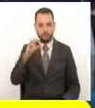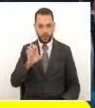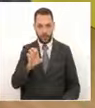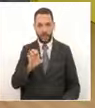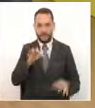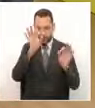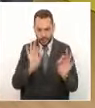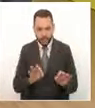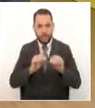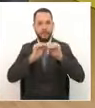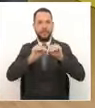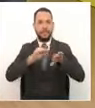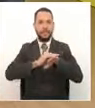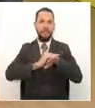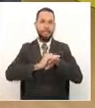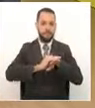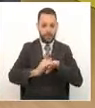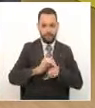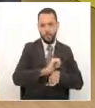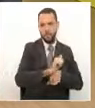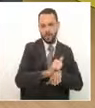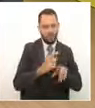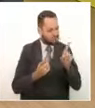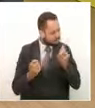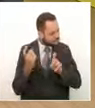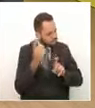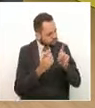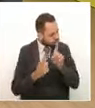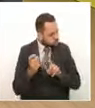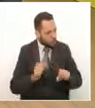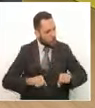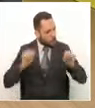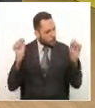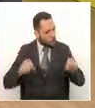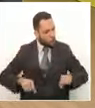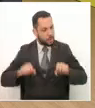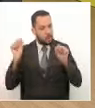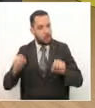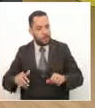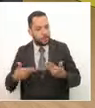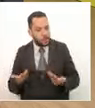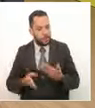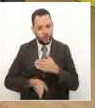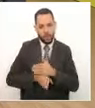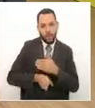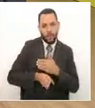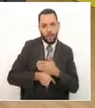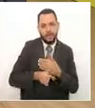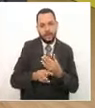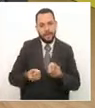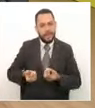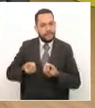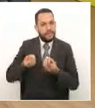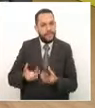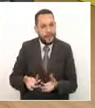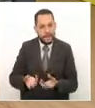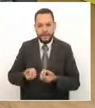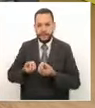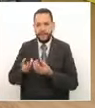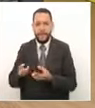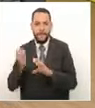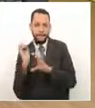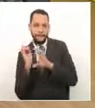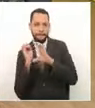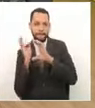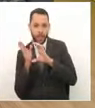extensiva la invitación para efectos de poder seguir recibiendo donaciones a través de las cuentas de ahorro